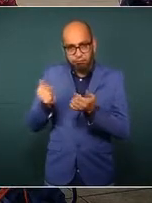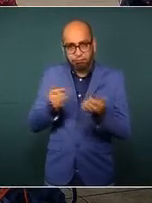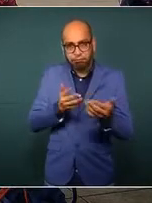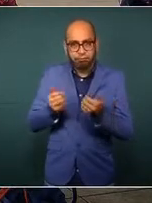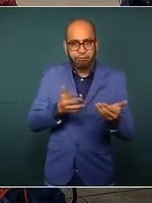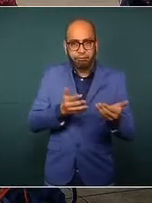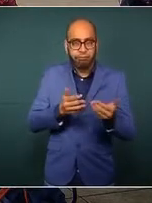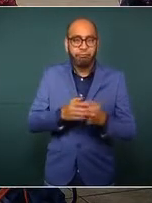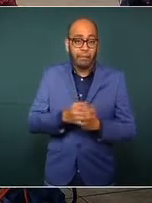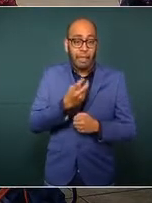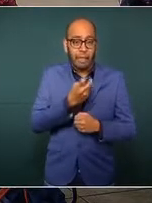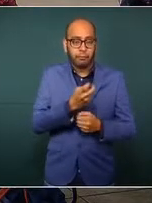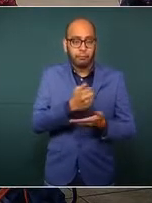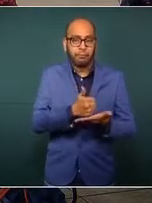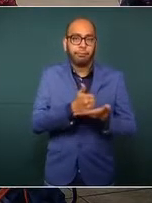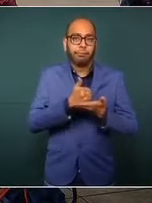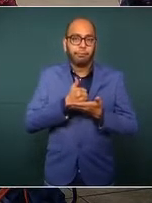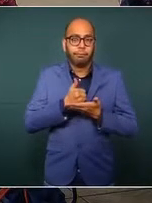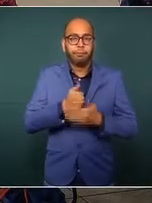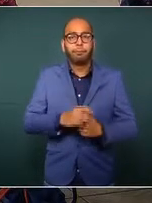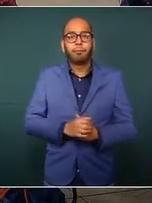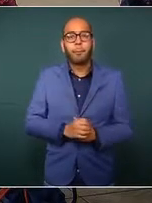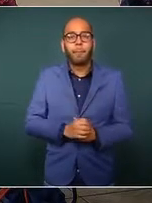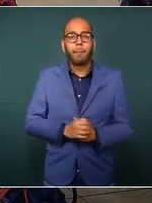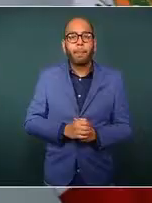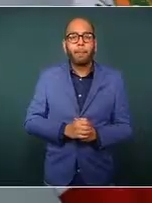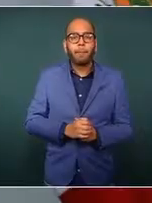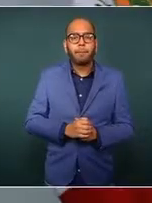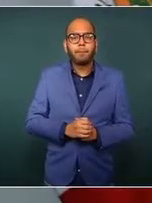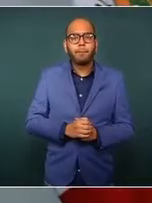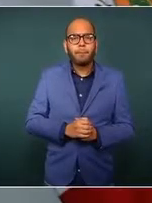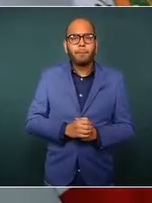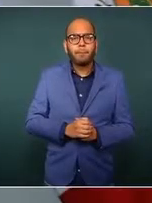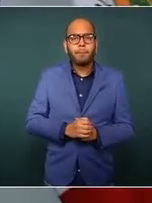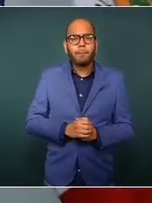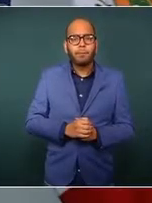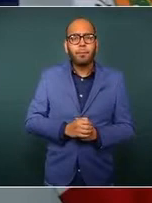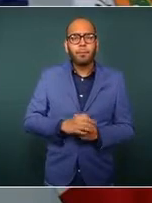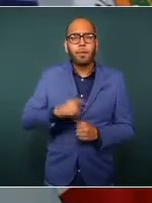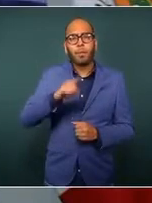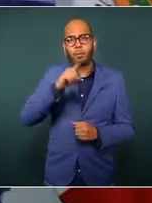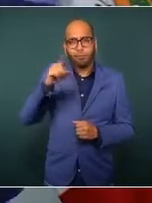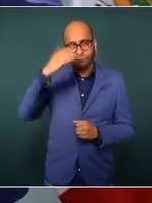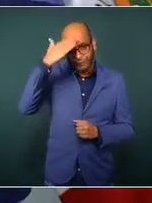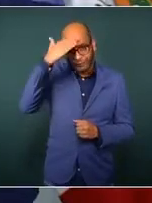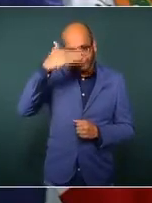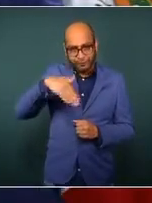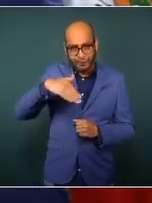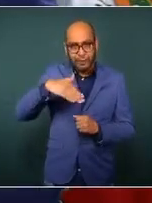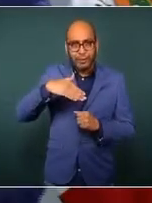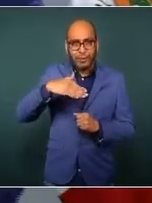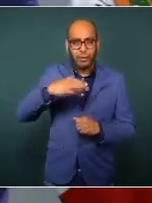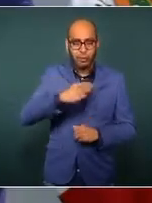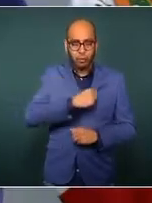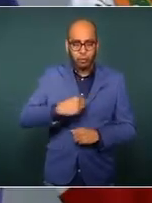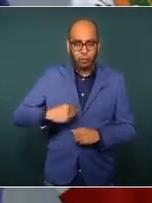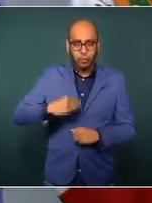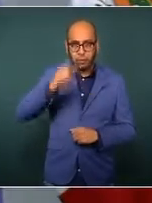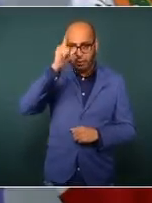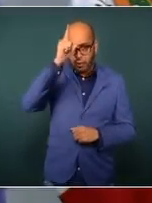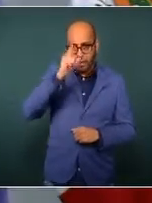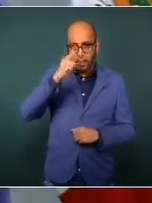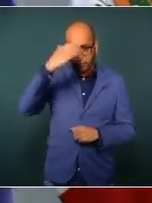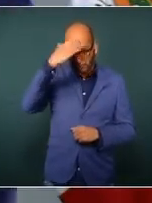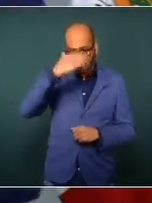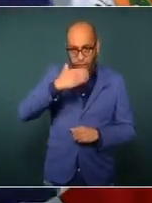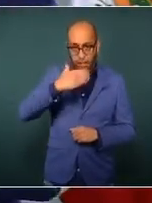El más vulnerable es Lázaro Cárdenas, que estamos quizá a una semana de iniciar